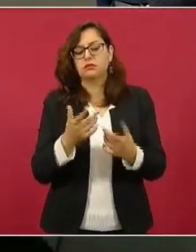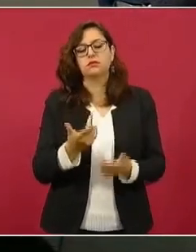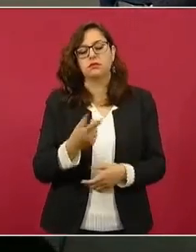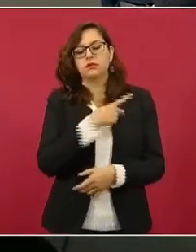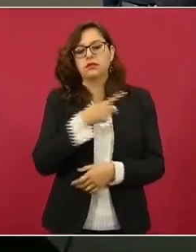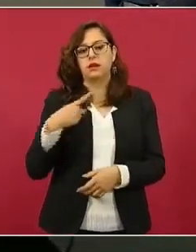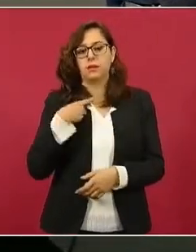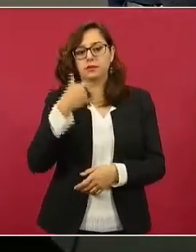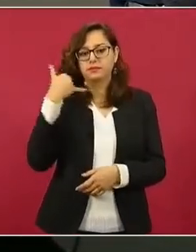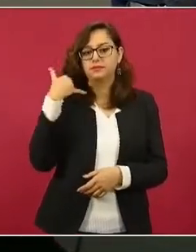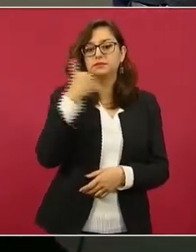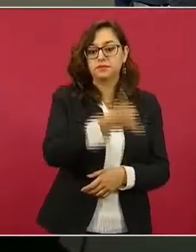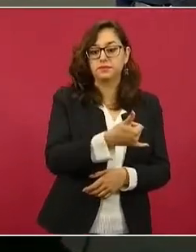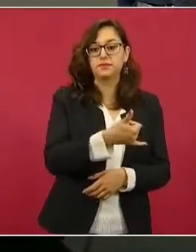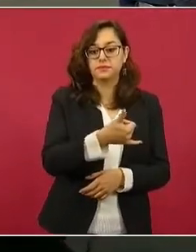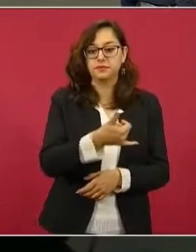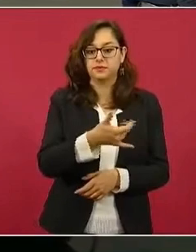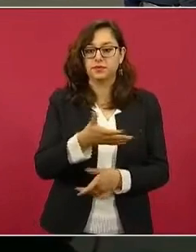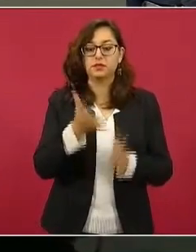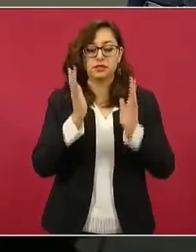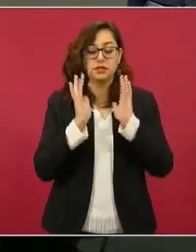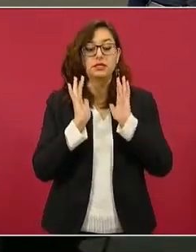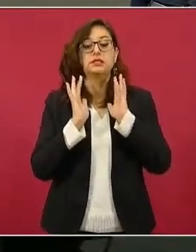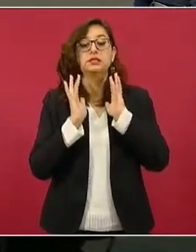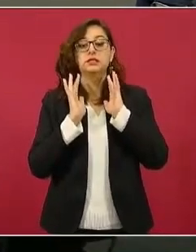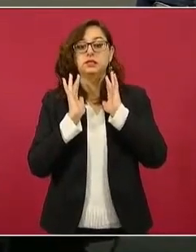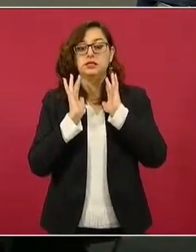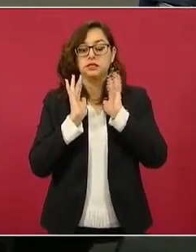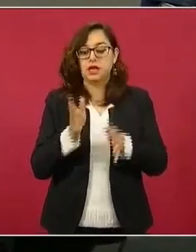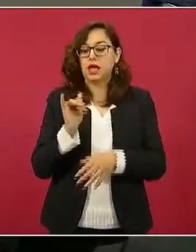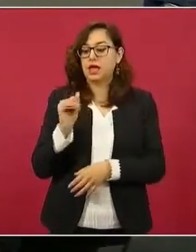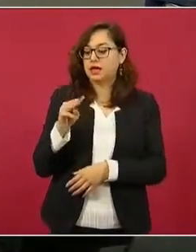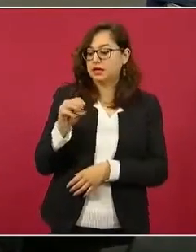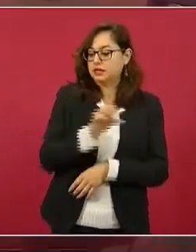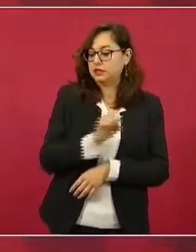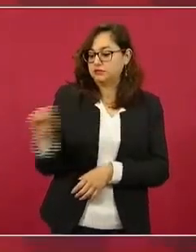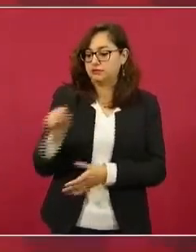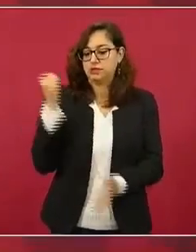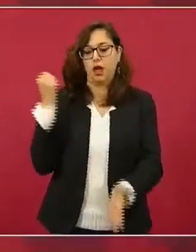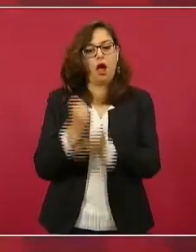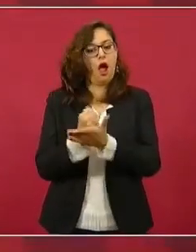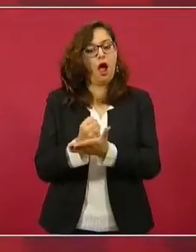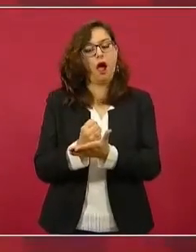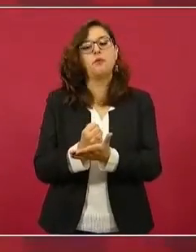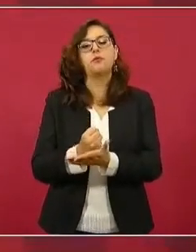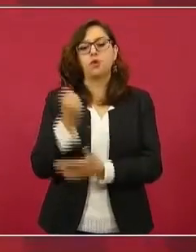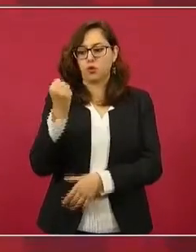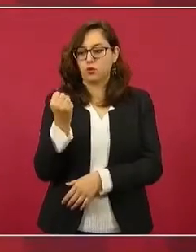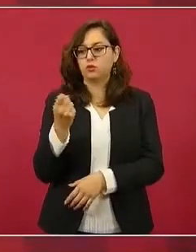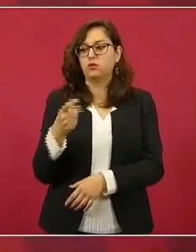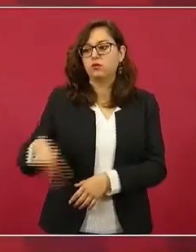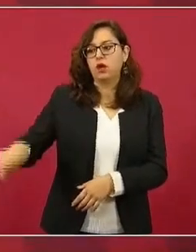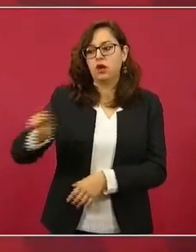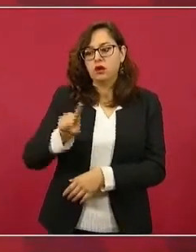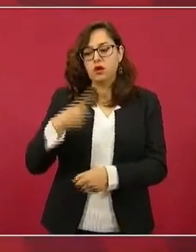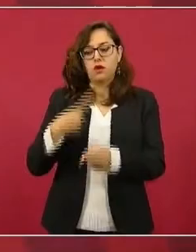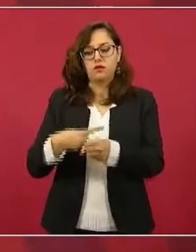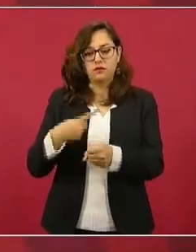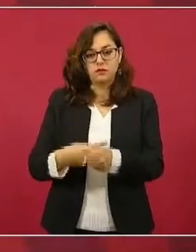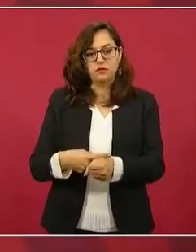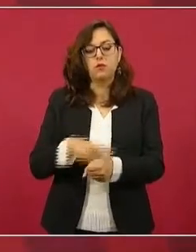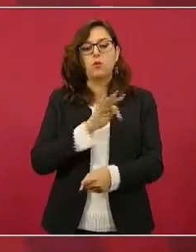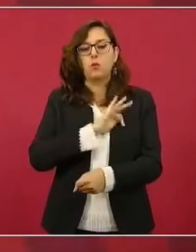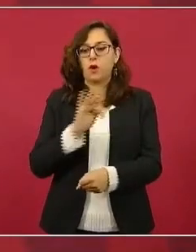este lineamiento aprobado por el Consejo del Instituto Mexicano del Seguro Social, que son los permisos COVID.